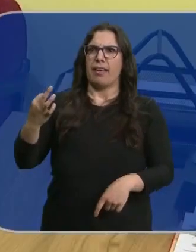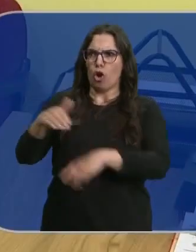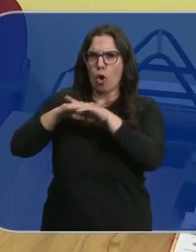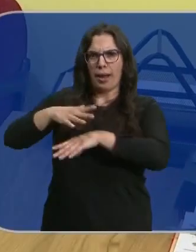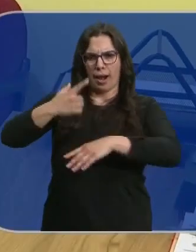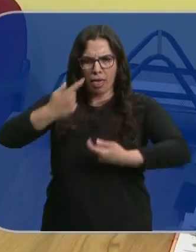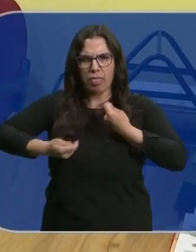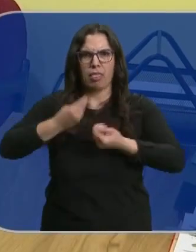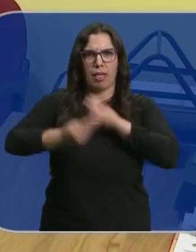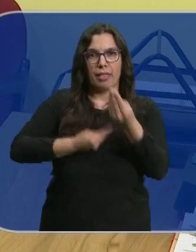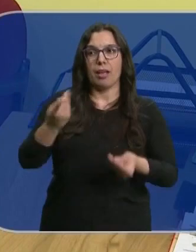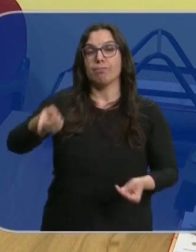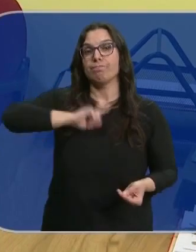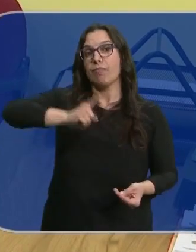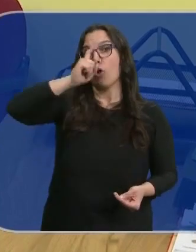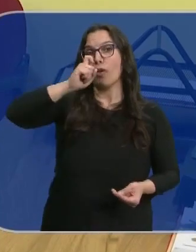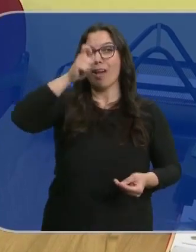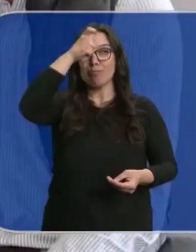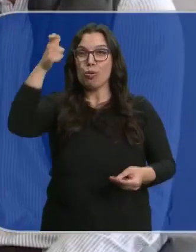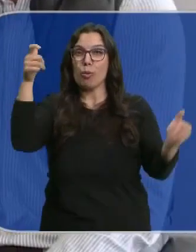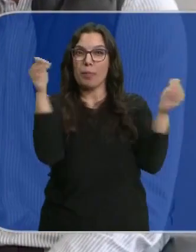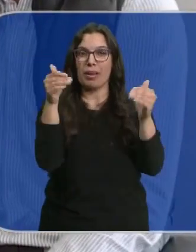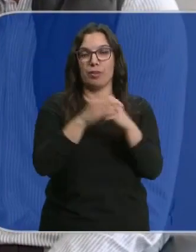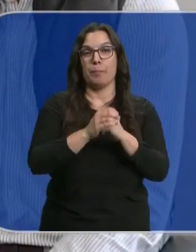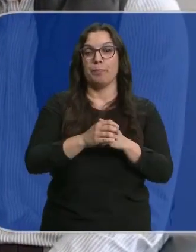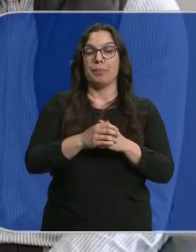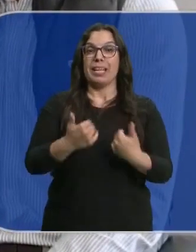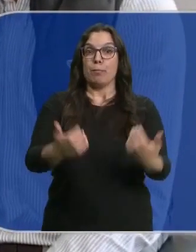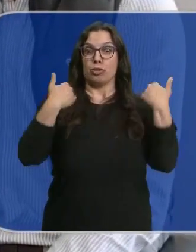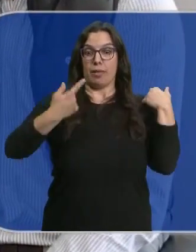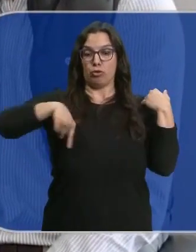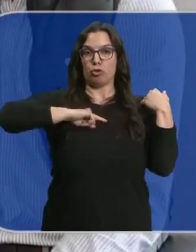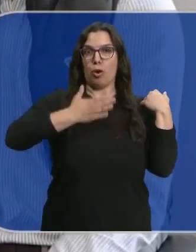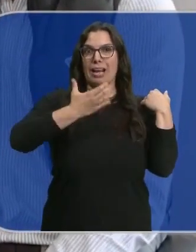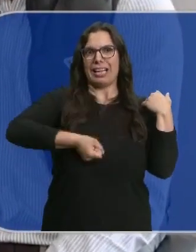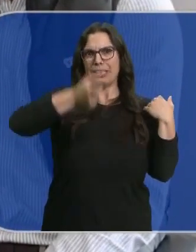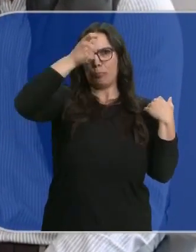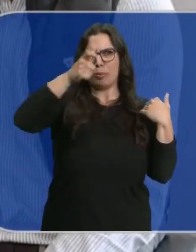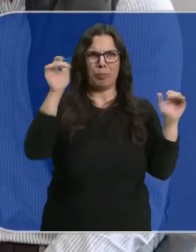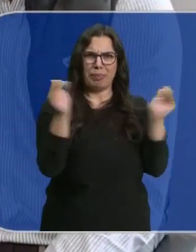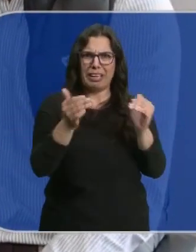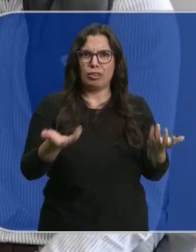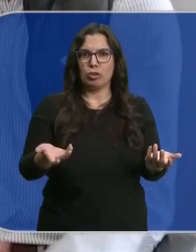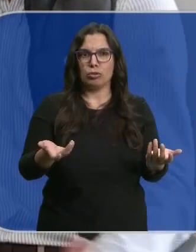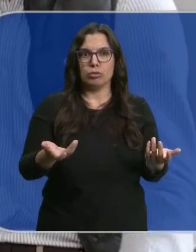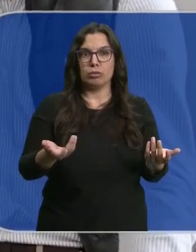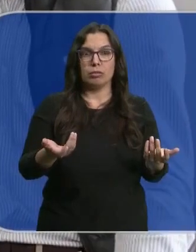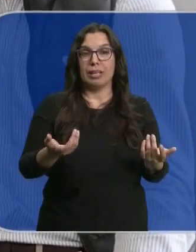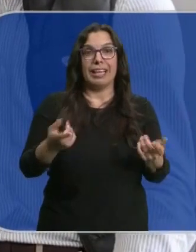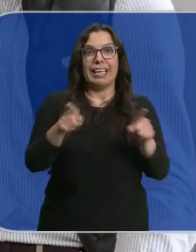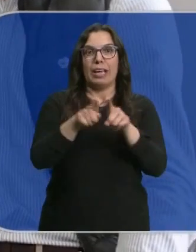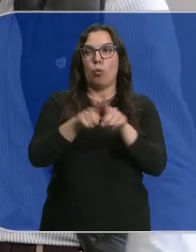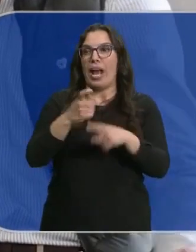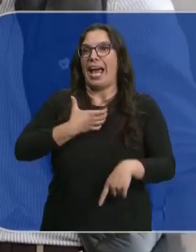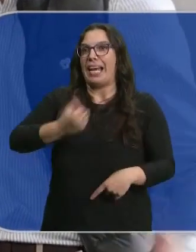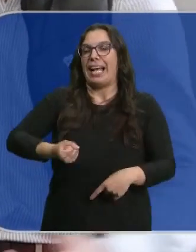gobiernen. Y para que se acuerden de ellos, de los más pequeños. Las responsabilidades que nos tienen a los alcaldes de los pueblos, que somos pueblos pequeños, son las mismas que